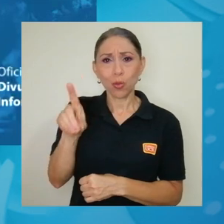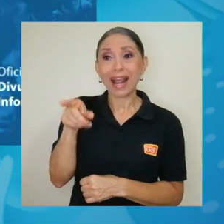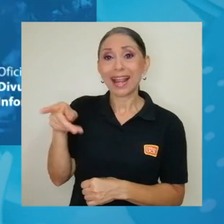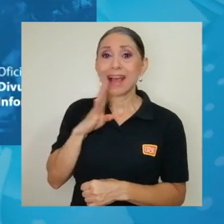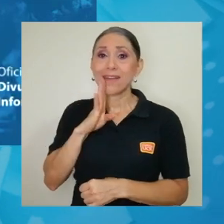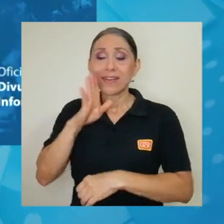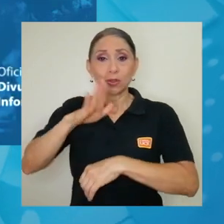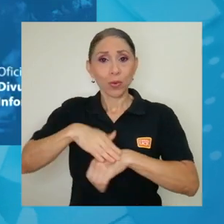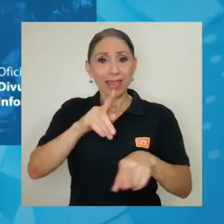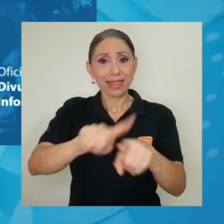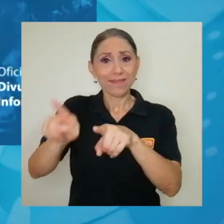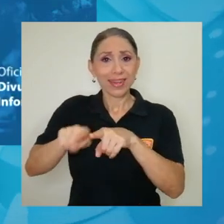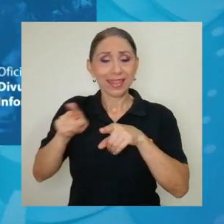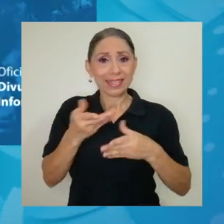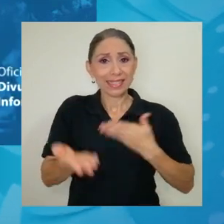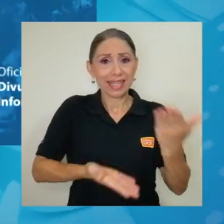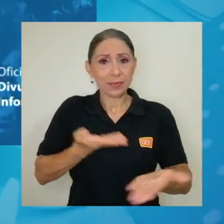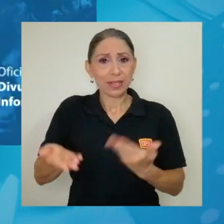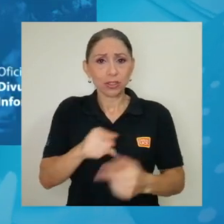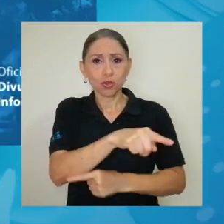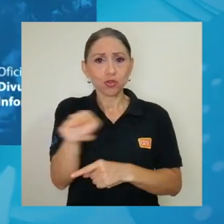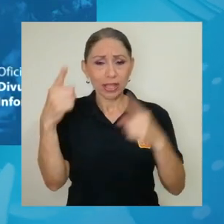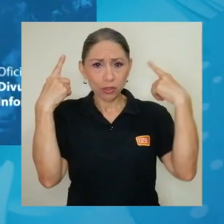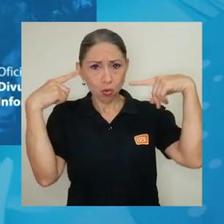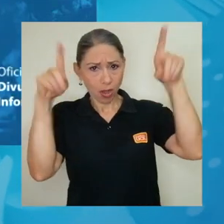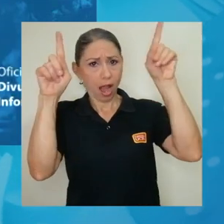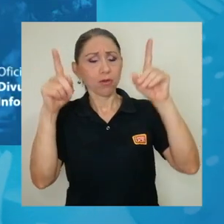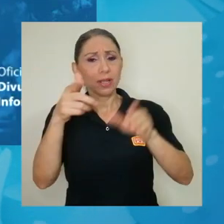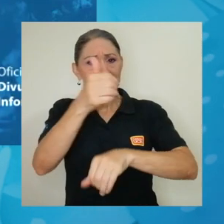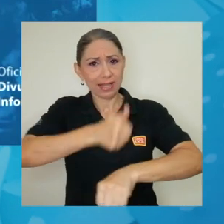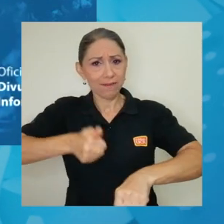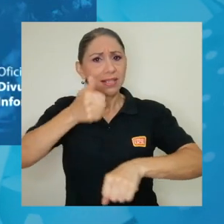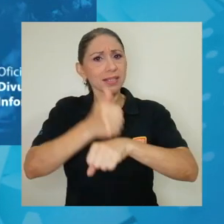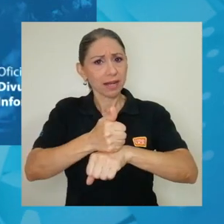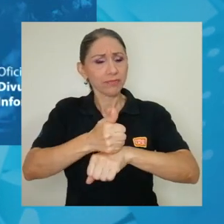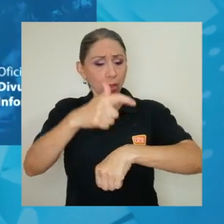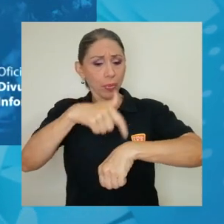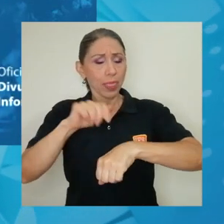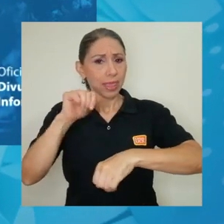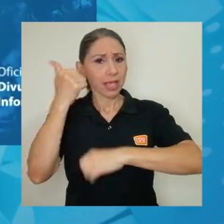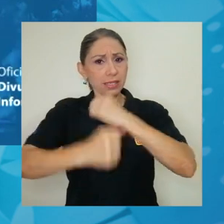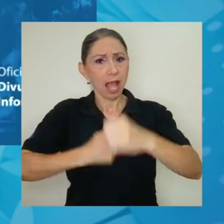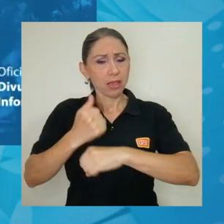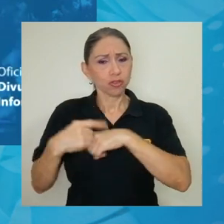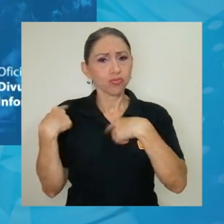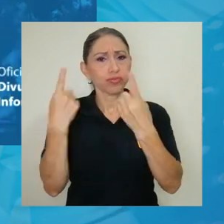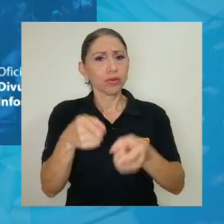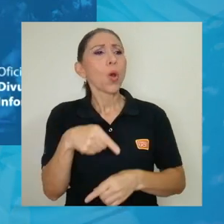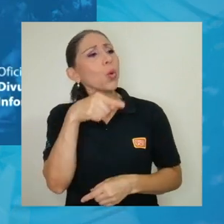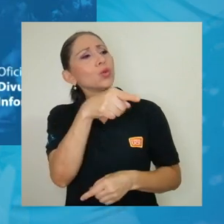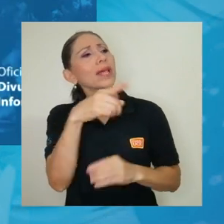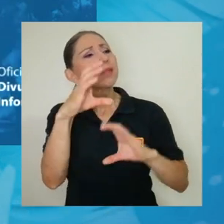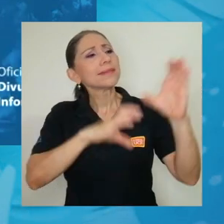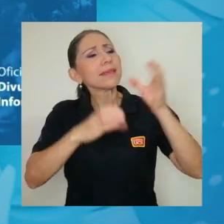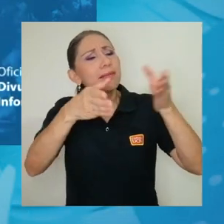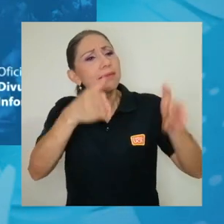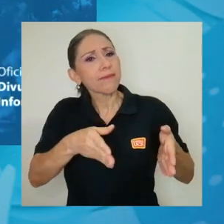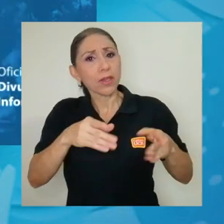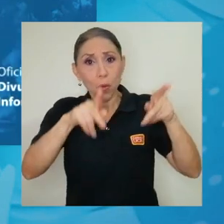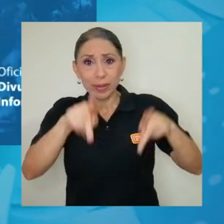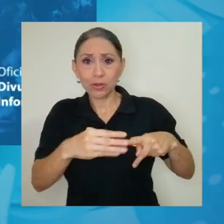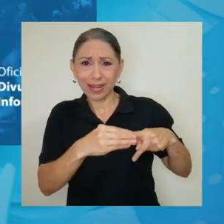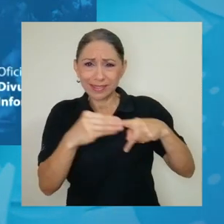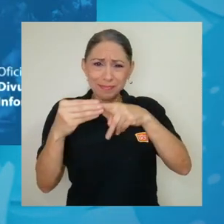servicios que ustedes han venido logrando establecer a lo largo de 10 años. Usted como científico, como